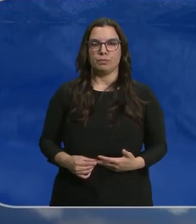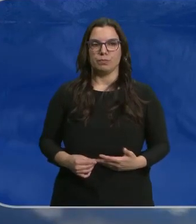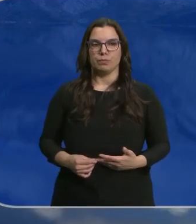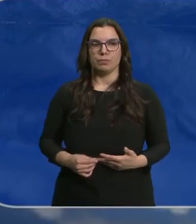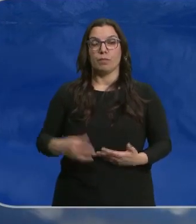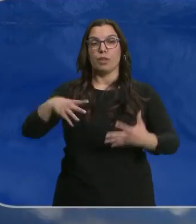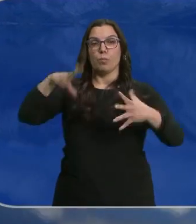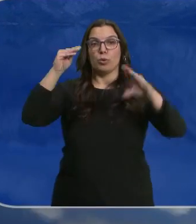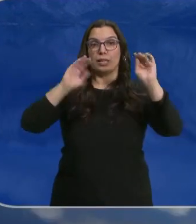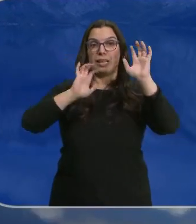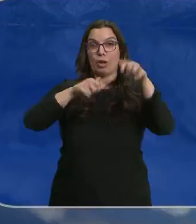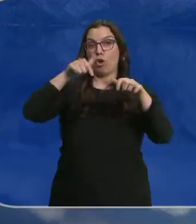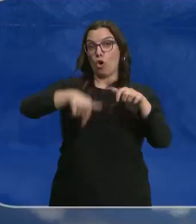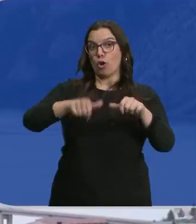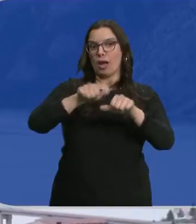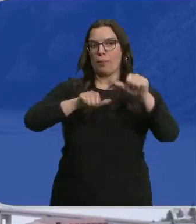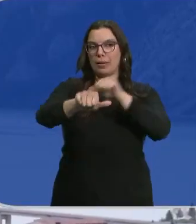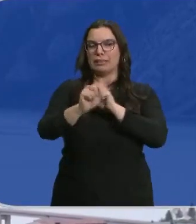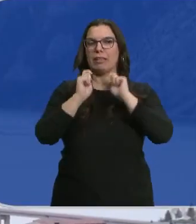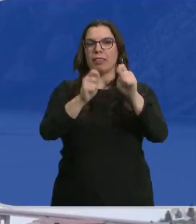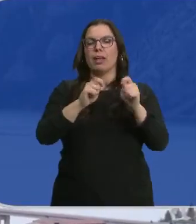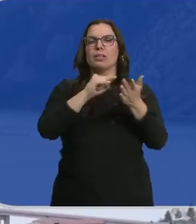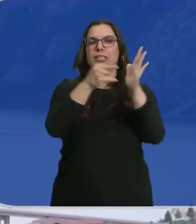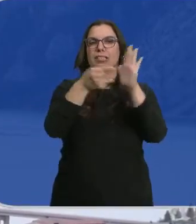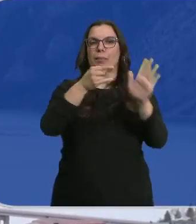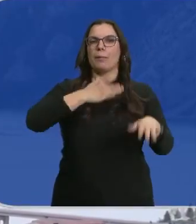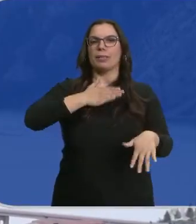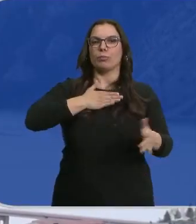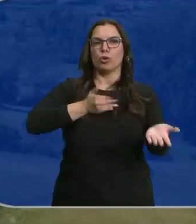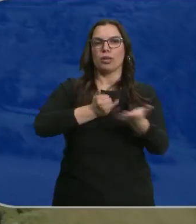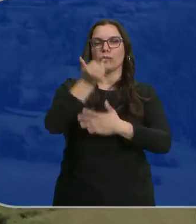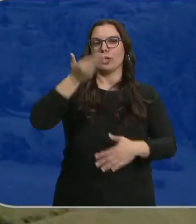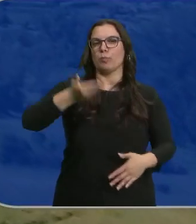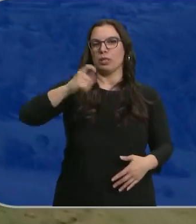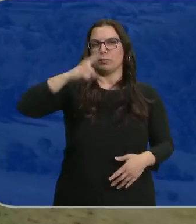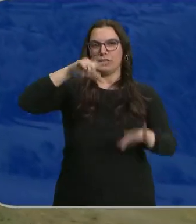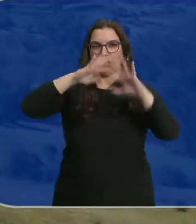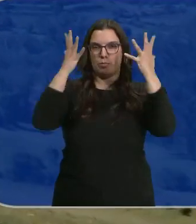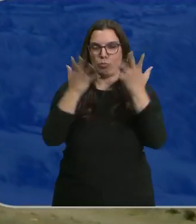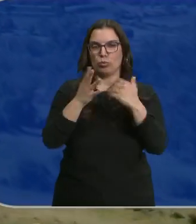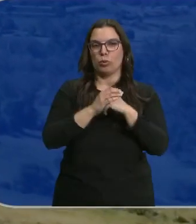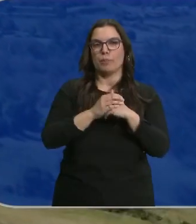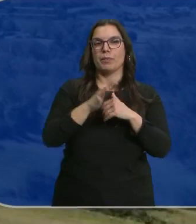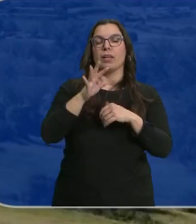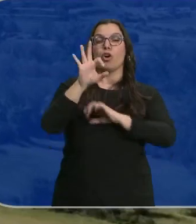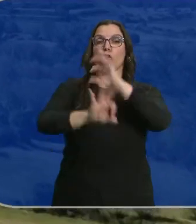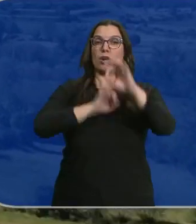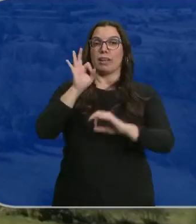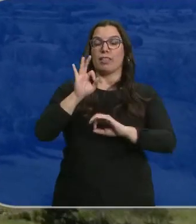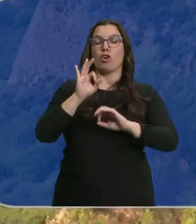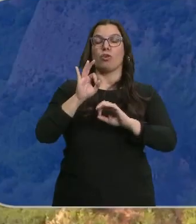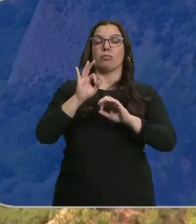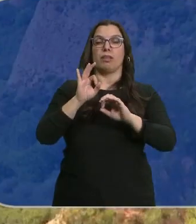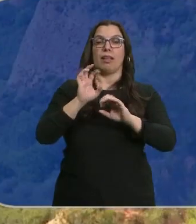Las montañas de León son desde hoy uno de los sistemas de patrimonio agrícola más importantes del mundo. La FAO, la Organización de